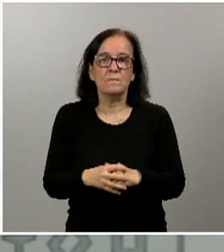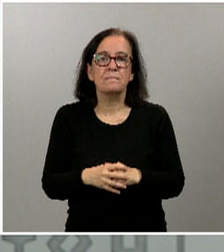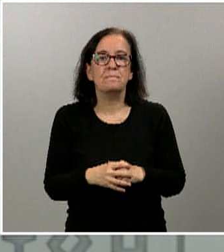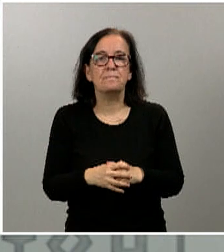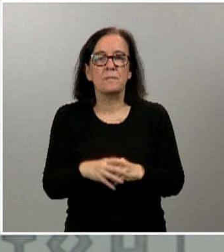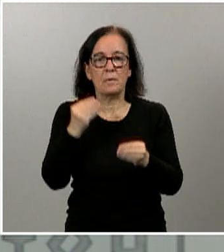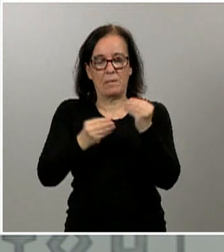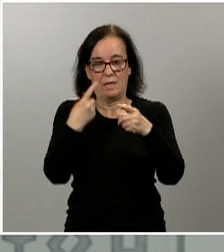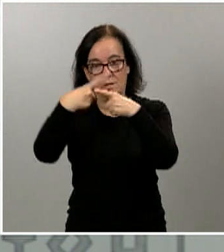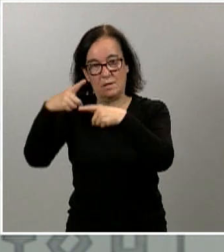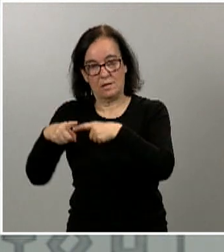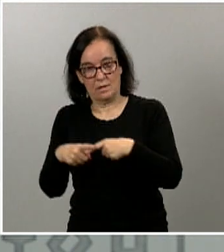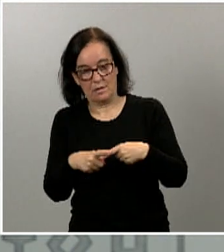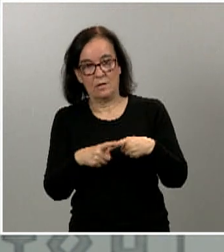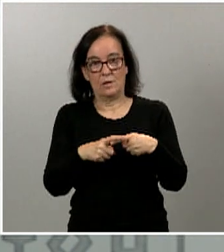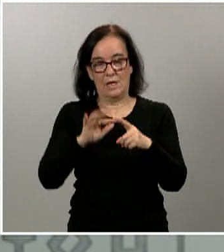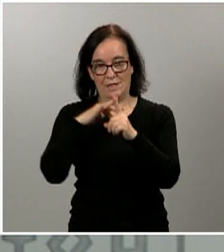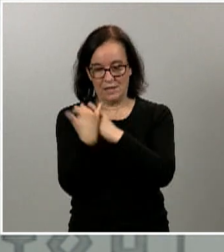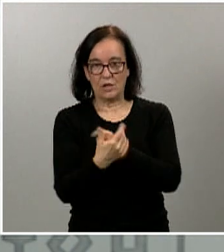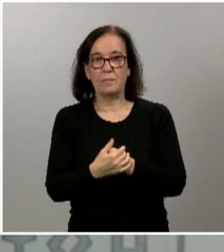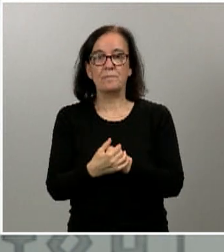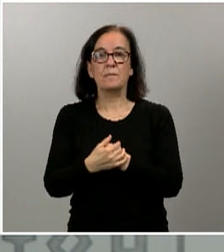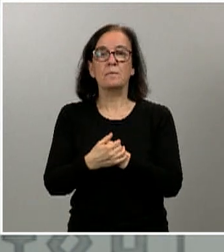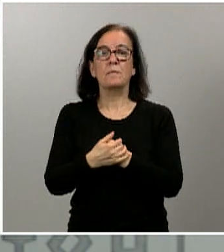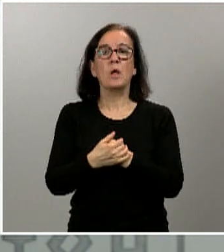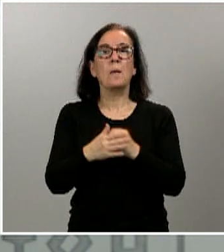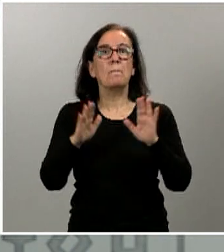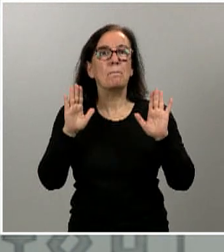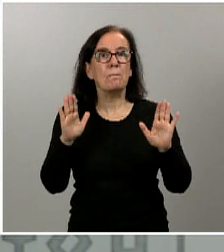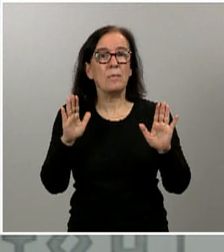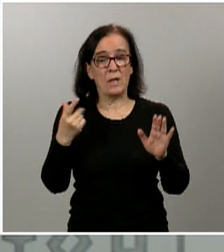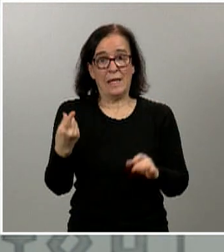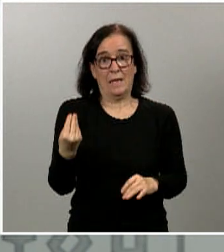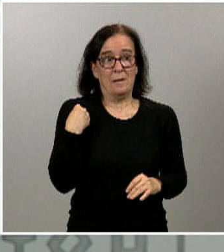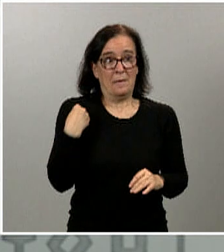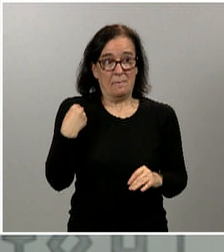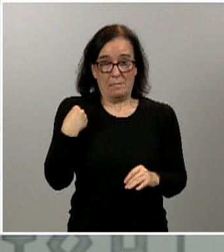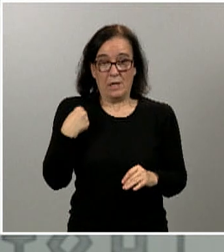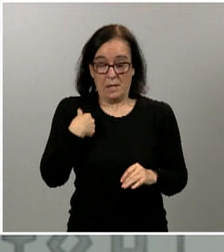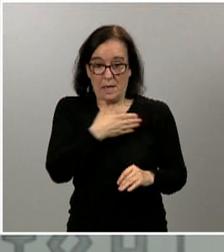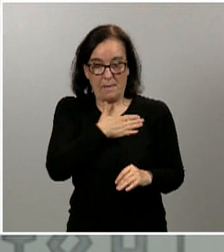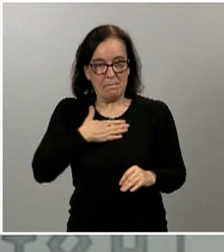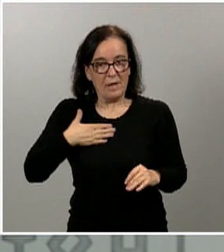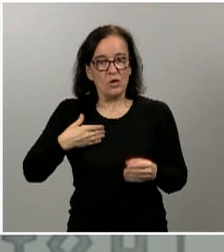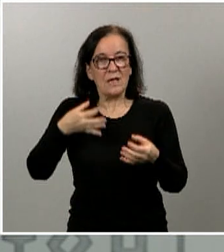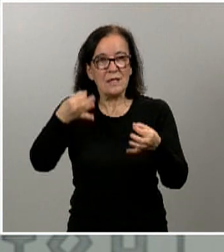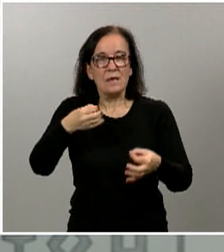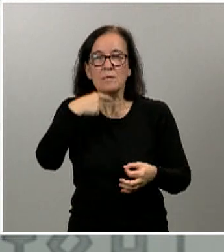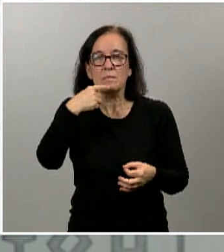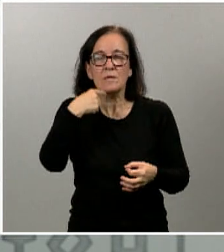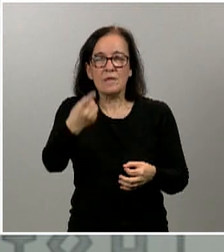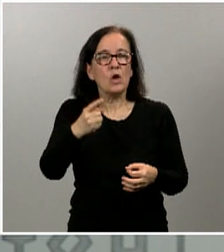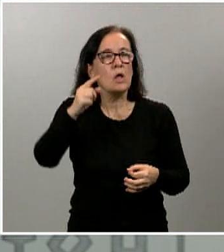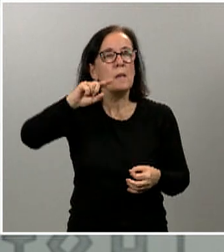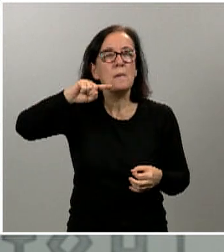para distintas situaciones, como decía. Pero ya que me preguntas, y a mí me gusta siempre decir que lo más importante, como de